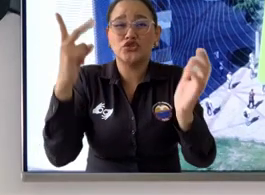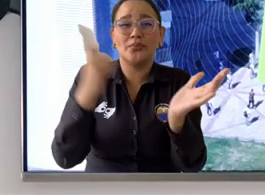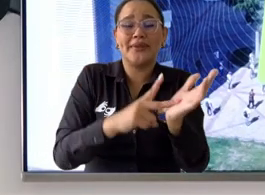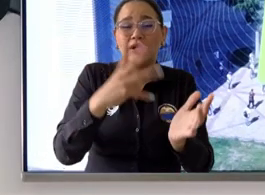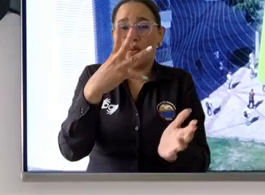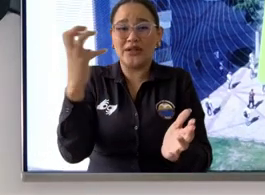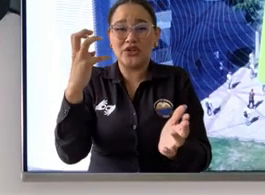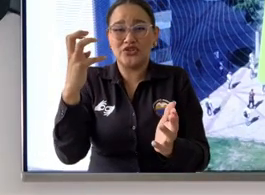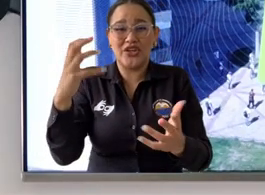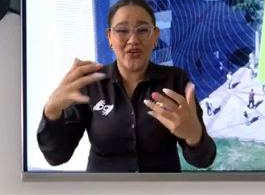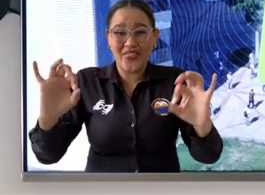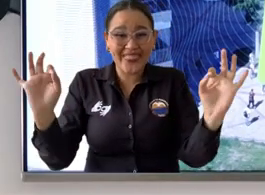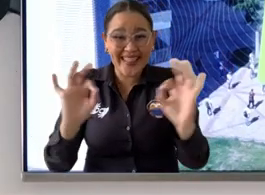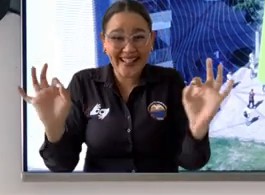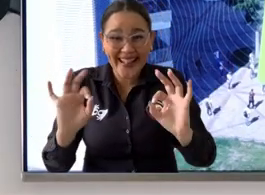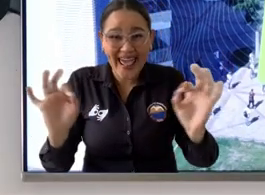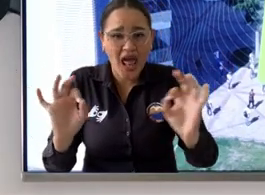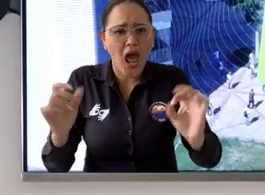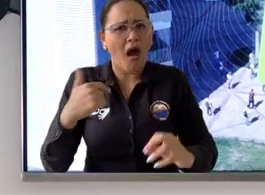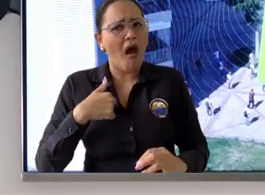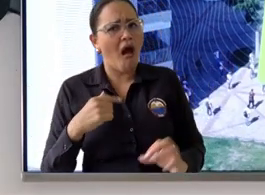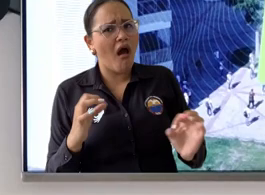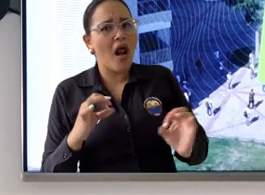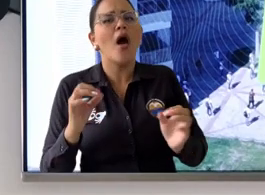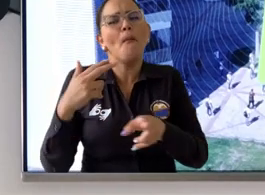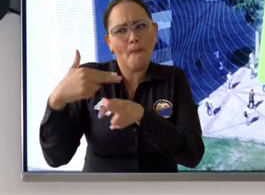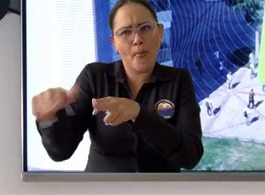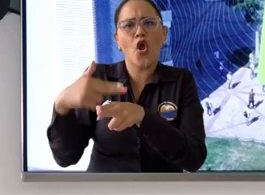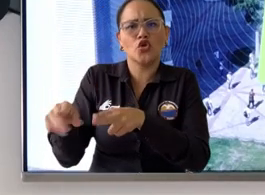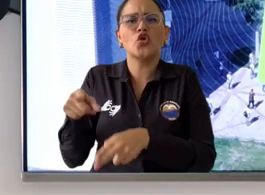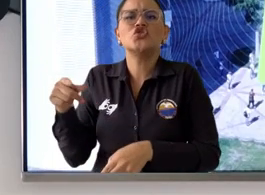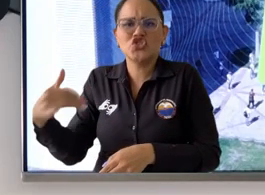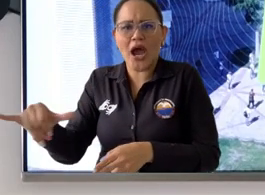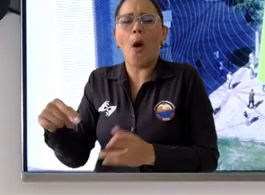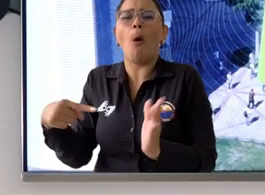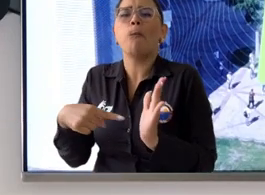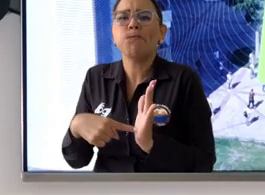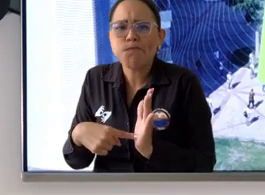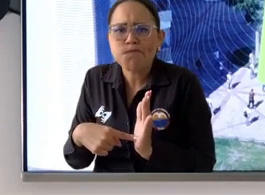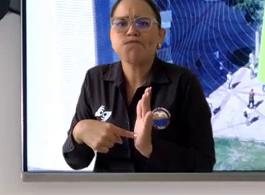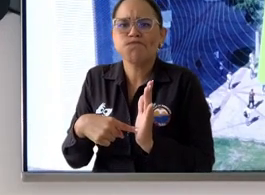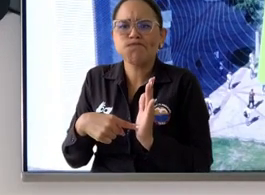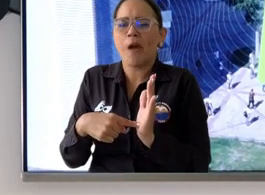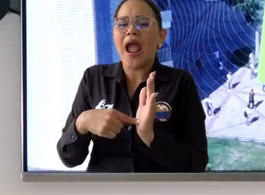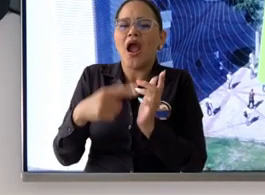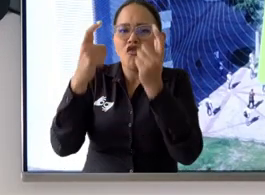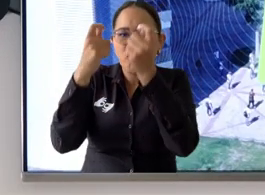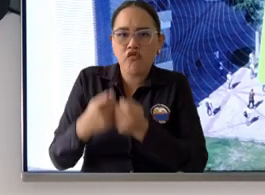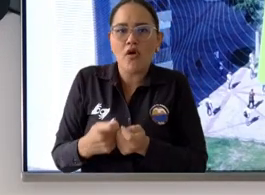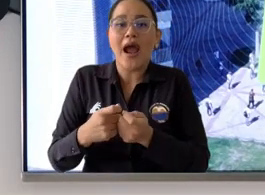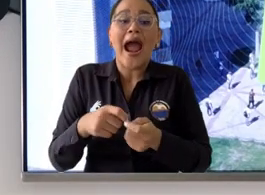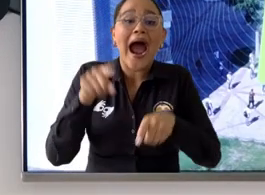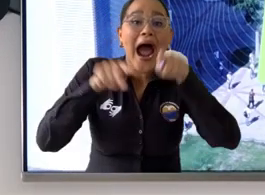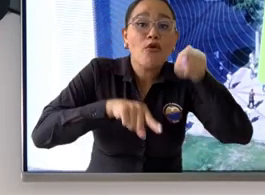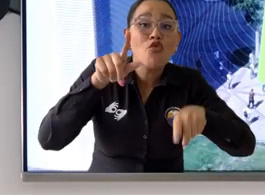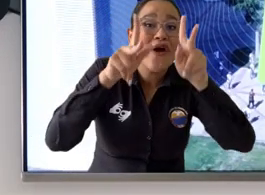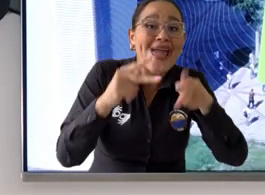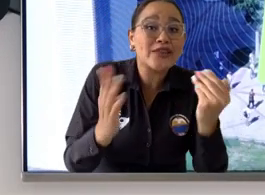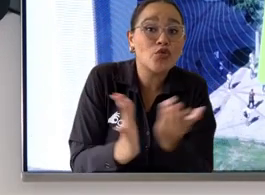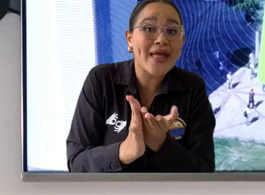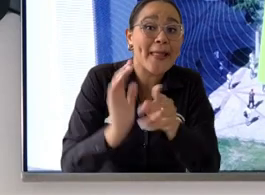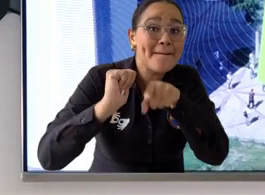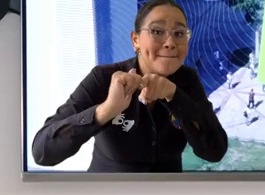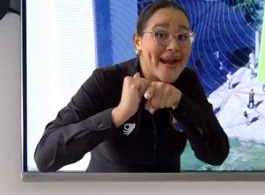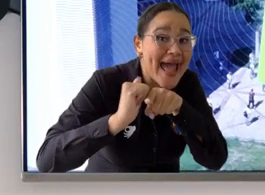los 1400 que se focalizan en la medida pues ya su liquidación debe salir la de los estudiantes de grado de práctica y demás